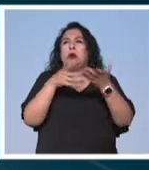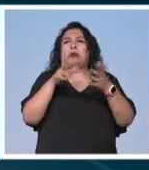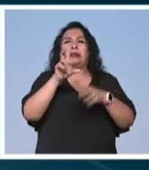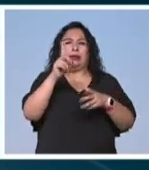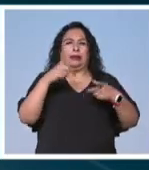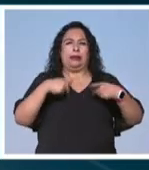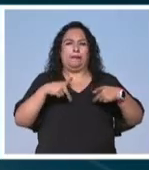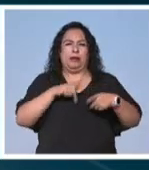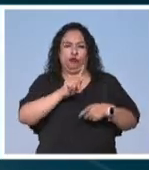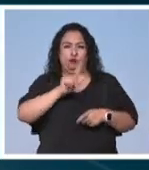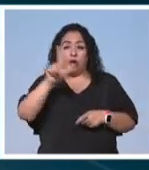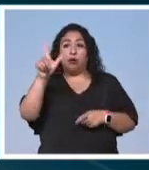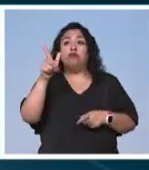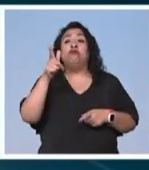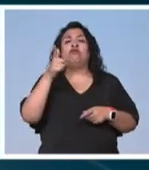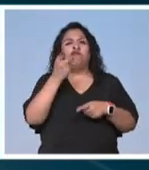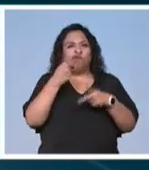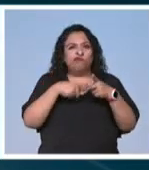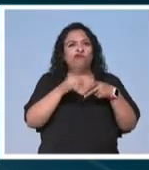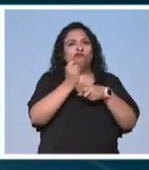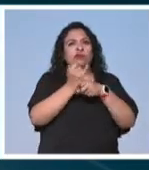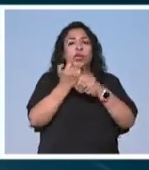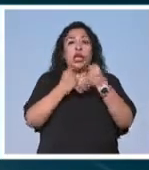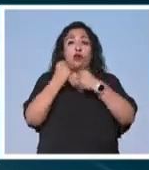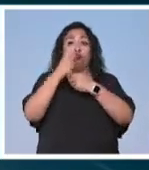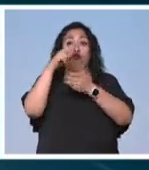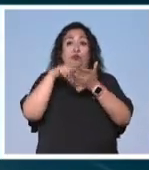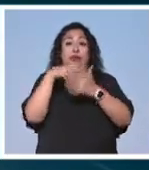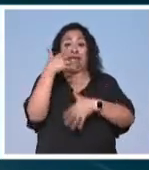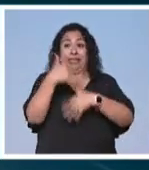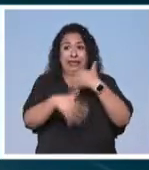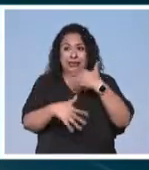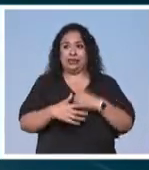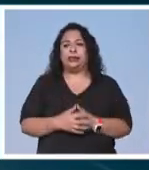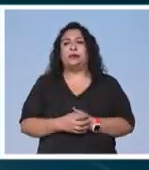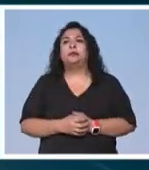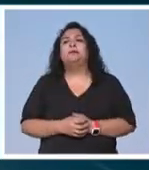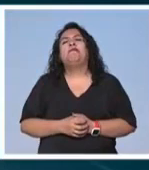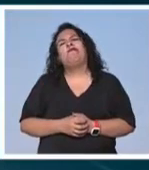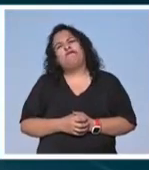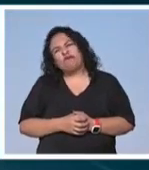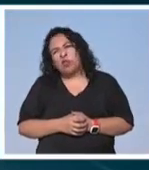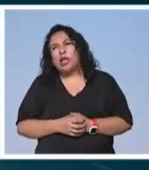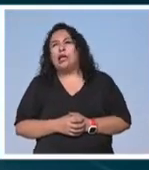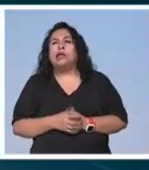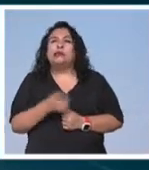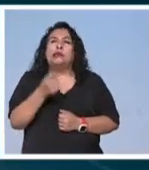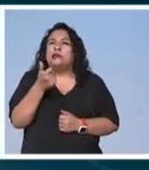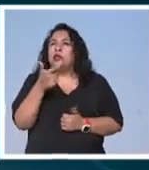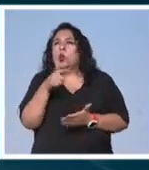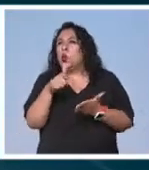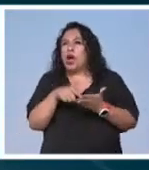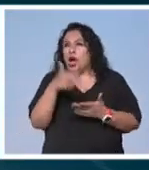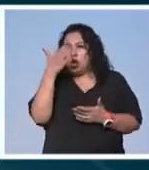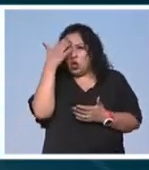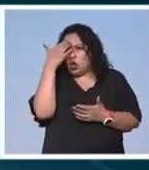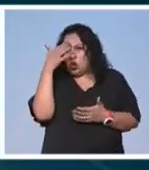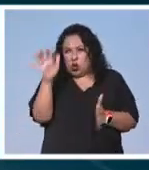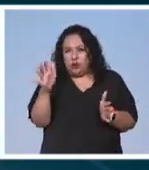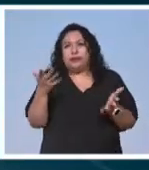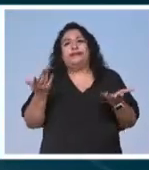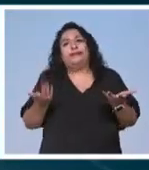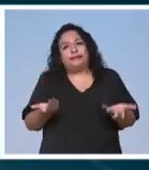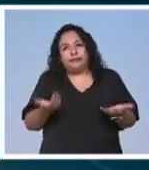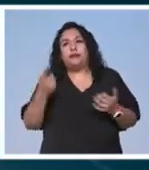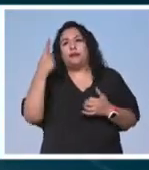30 especialistas emprendió una investigación en 2015 Prácticamente era un sitio desconocido entonces